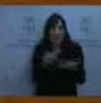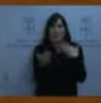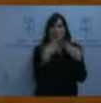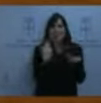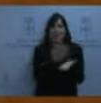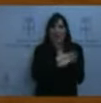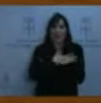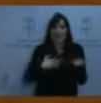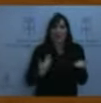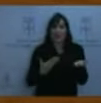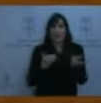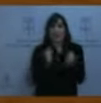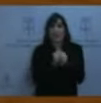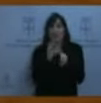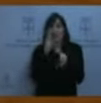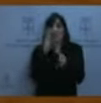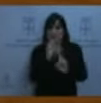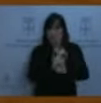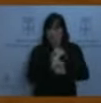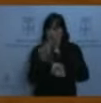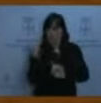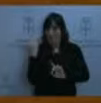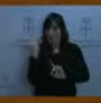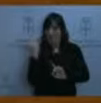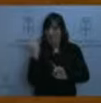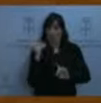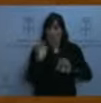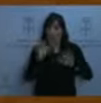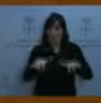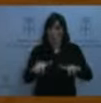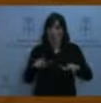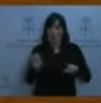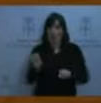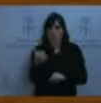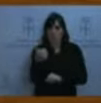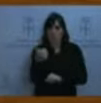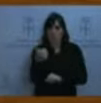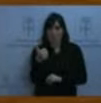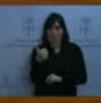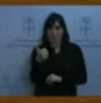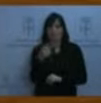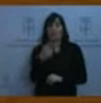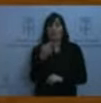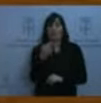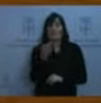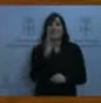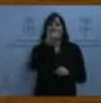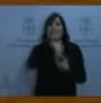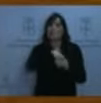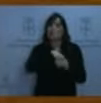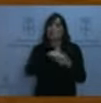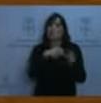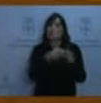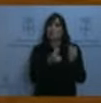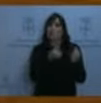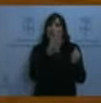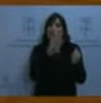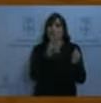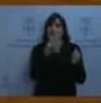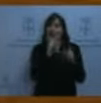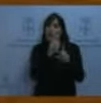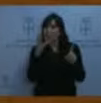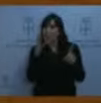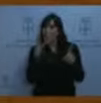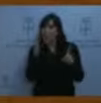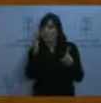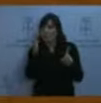en el Congreso de los Diputados. Por cierto, con el concurso del Partido Socialista de Foro Asturias y de Unidos Podemos. Que tengo ganas